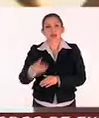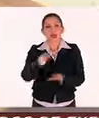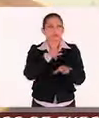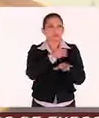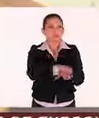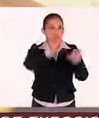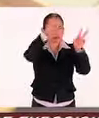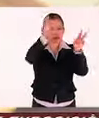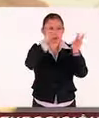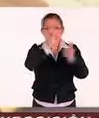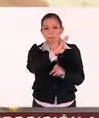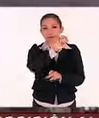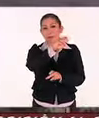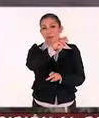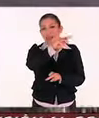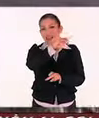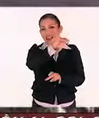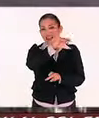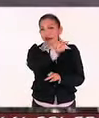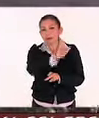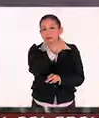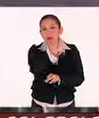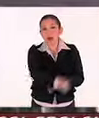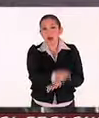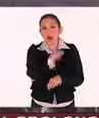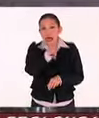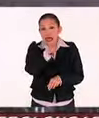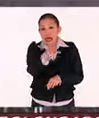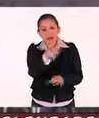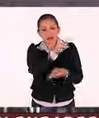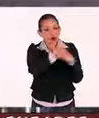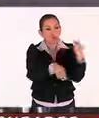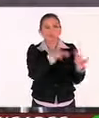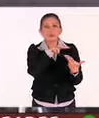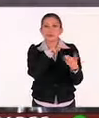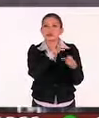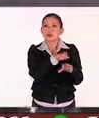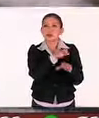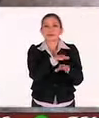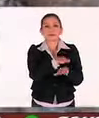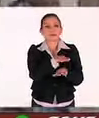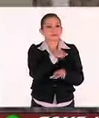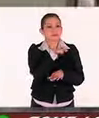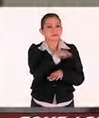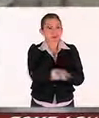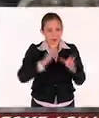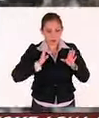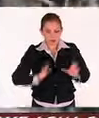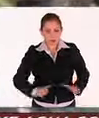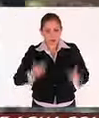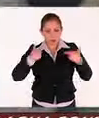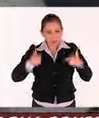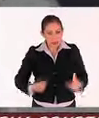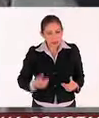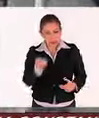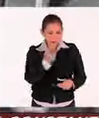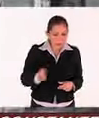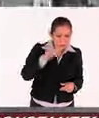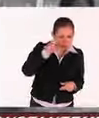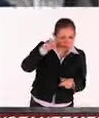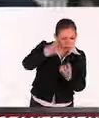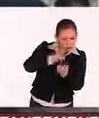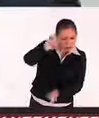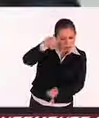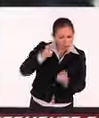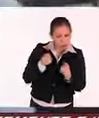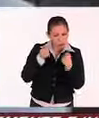de biomecánica tiene que ver con todo lo relacionado con el cuerpo humano, las capacidades que tiene,